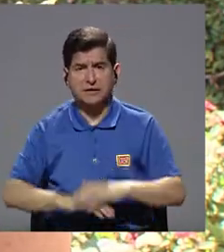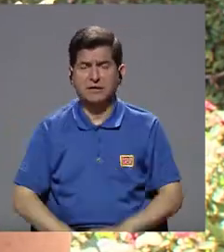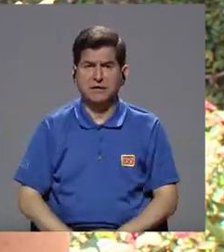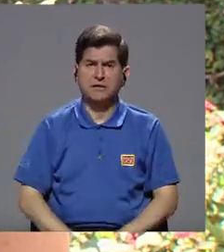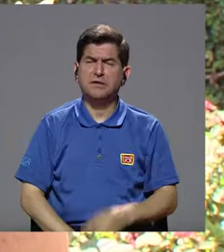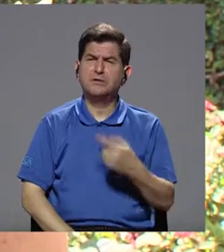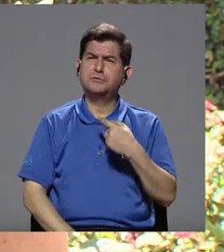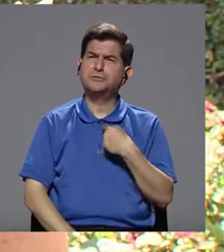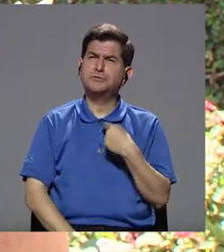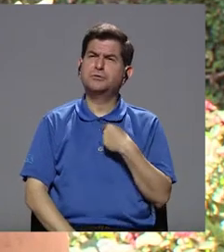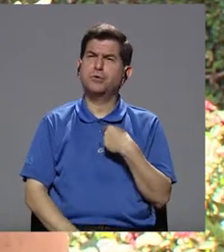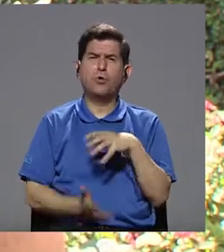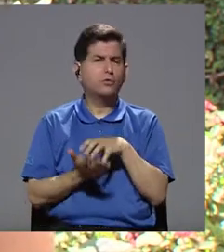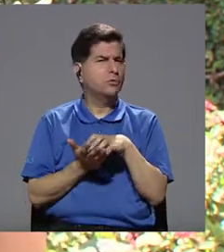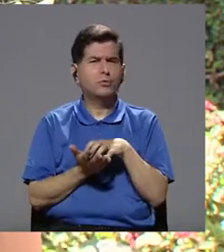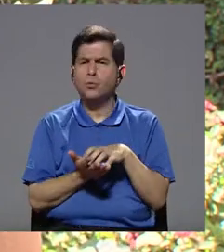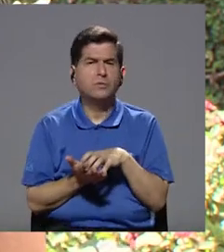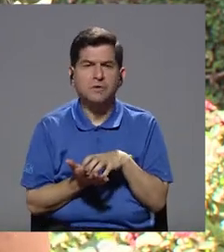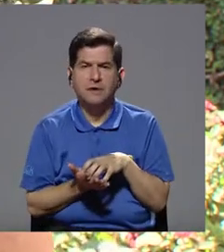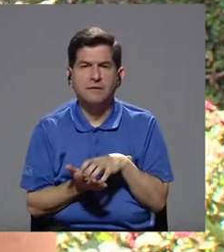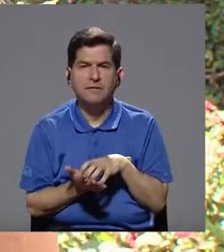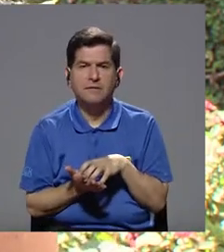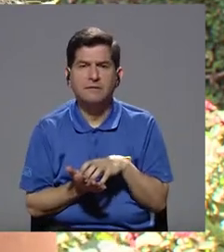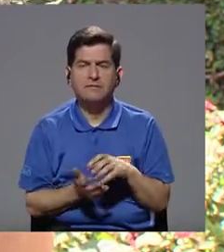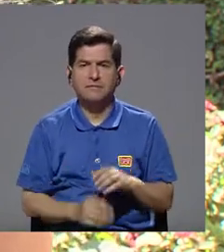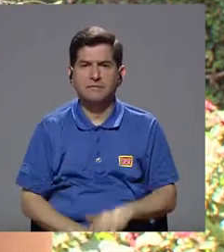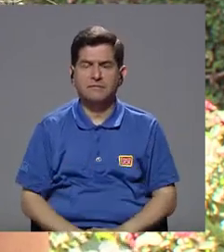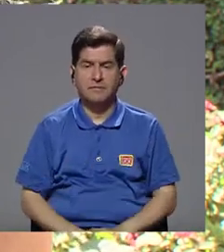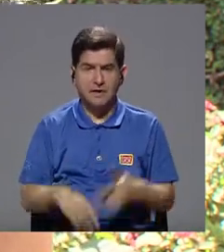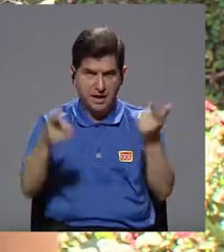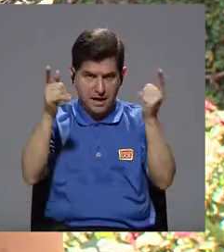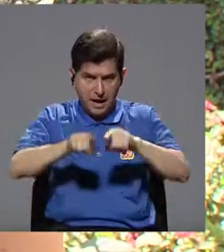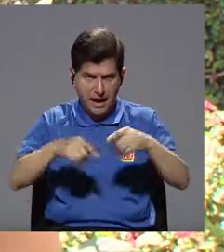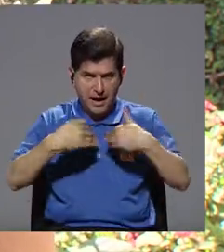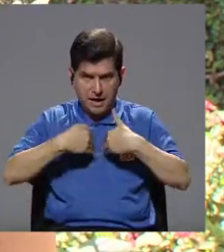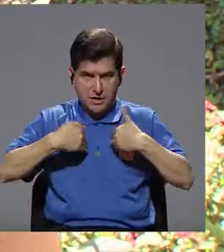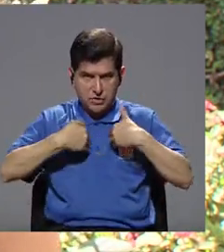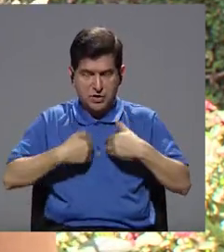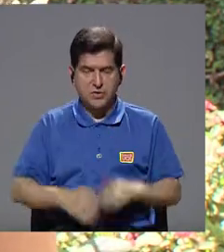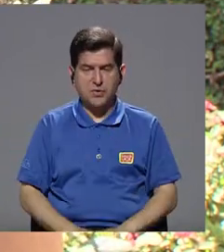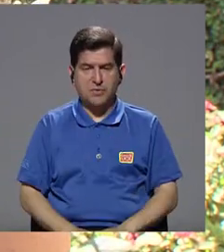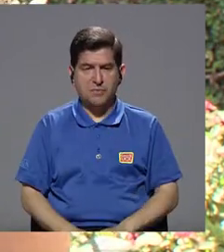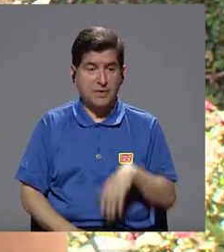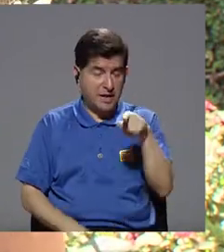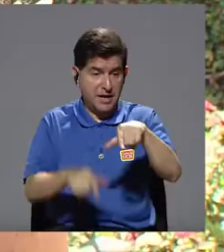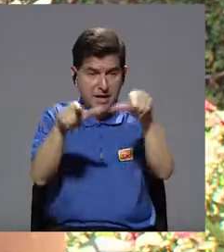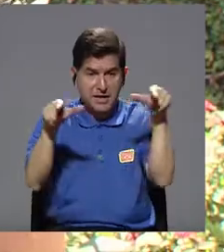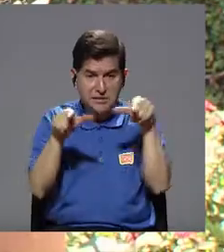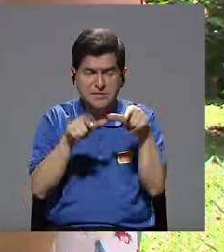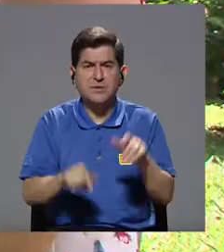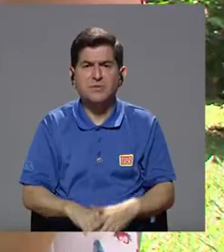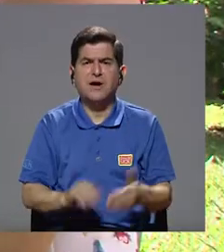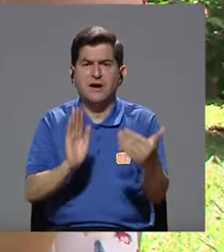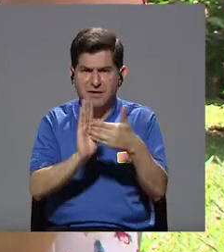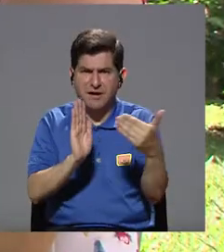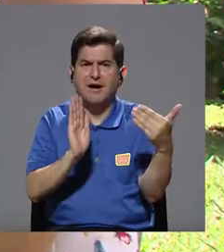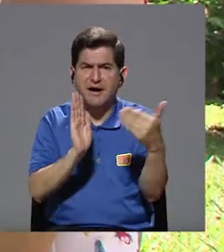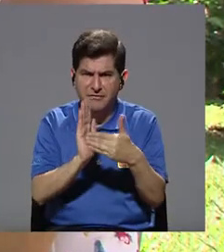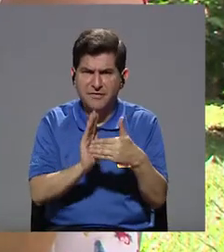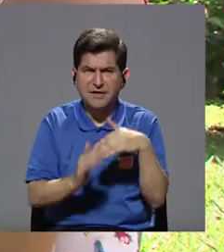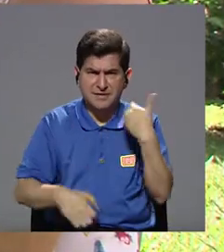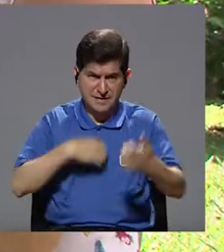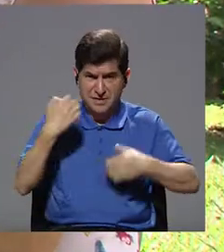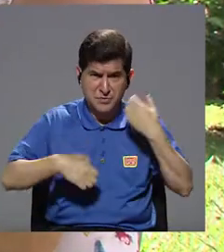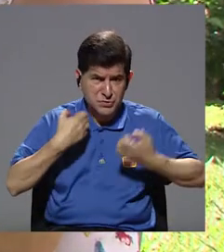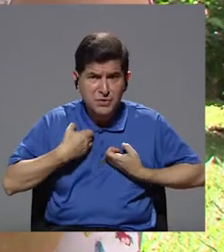Y me genera también esta duda de que si el hecho de que los animales, lo que viven en estos criaderos, les afecta, por decirlo